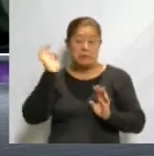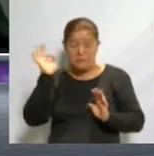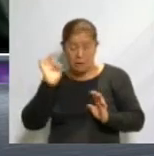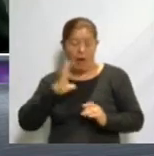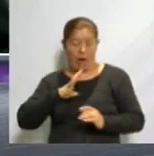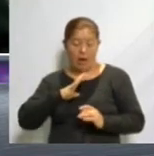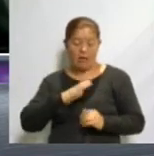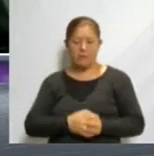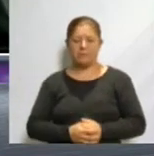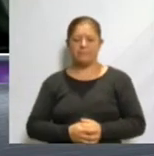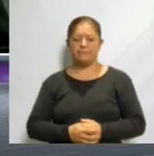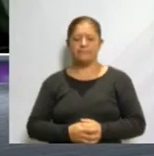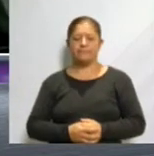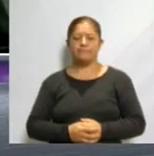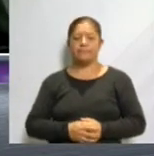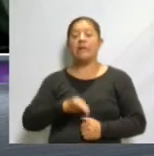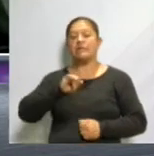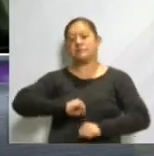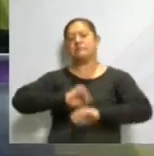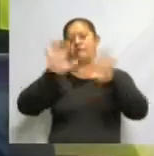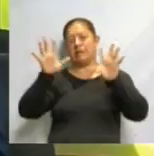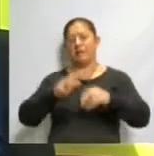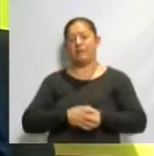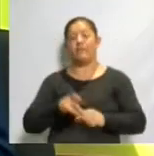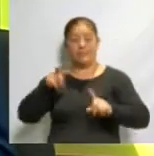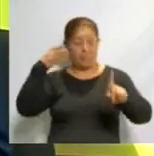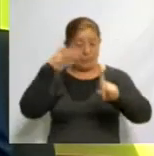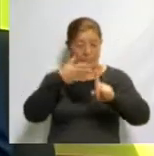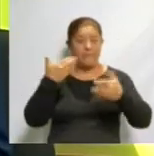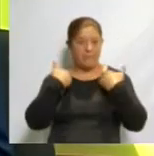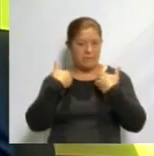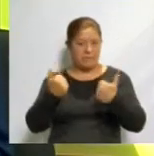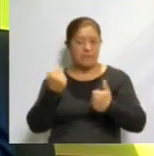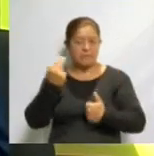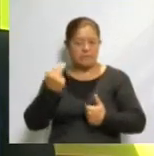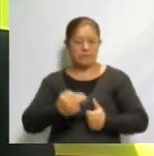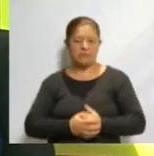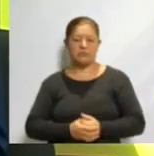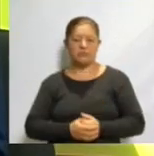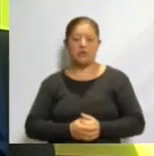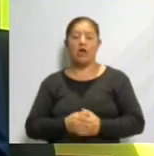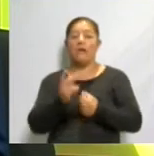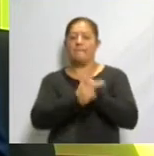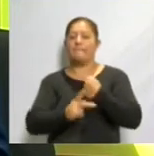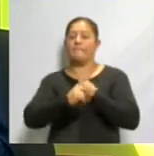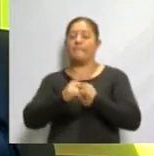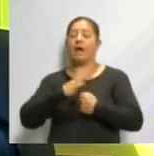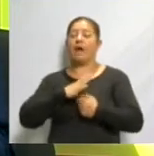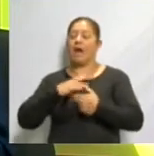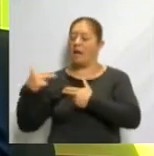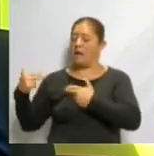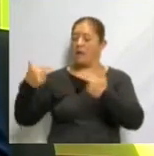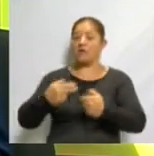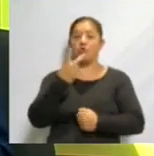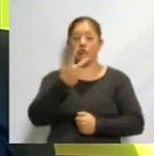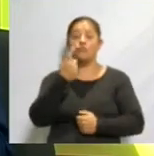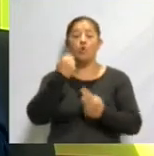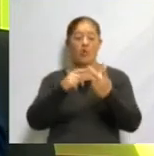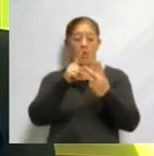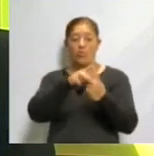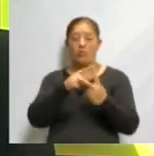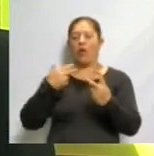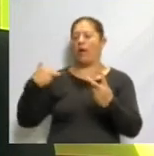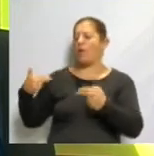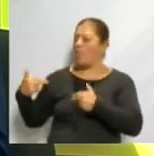estado? Claro, precisamente hay que entender que somos un país con dos herencias, una herencia prehispánica y una